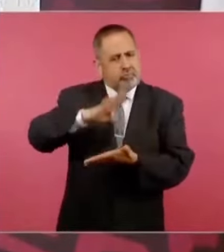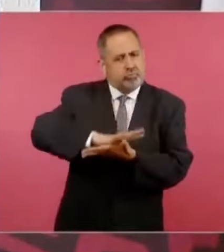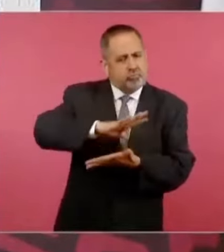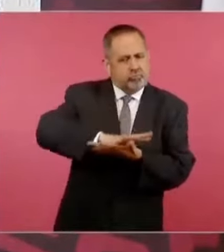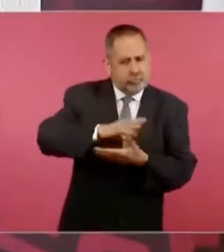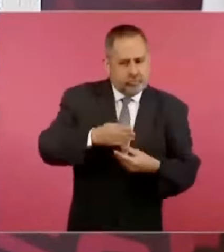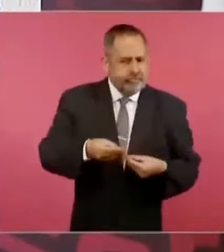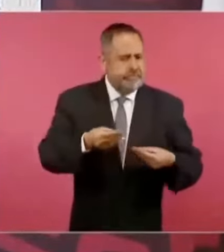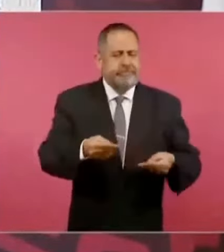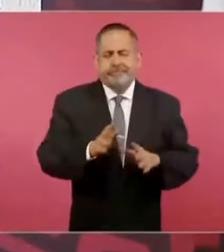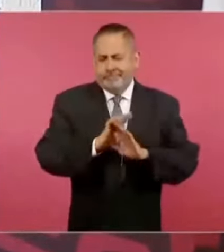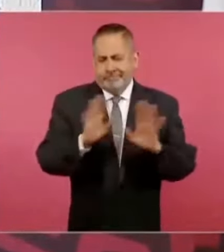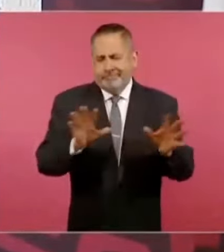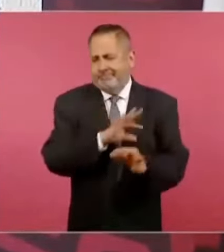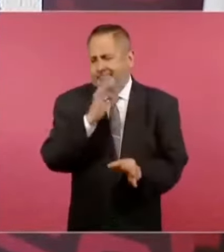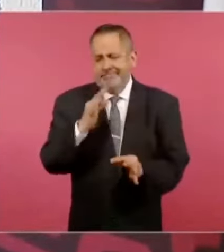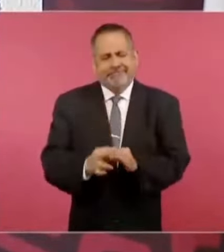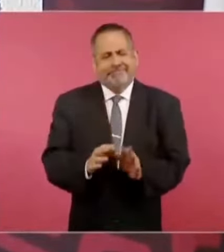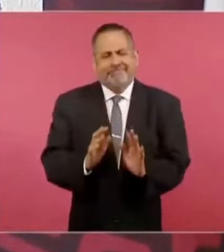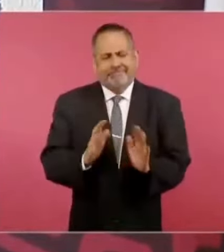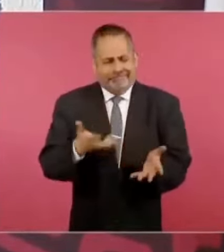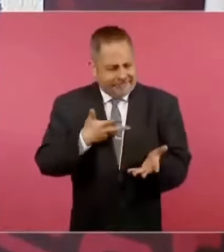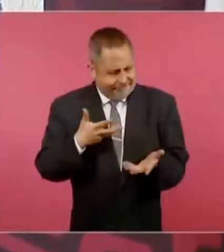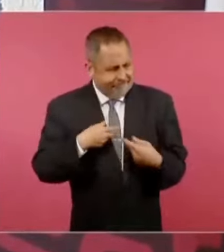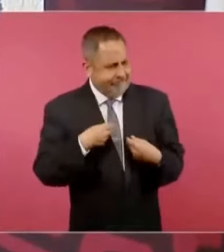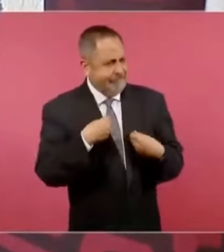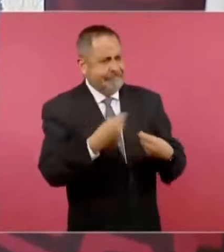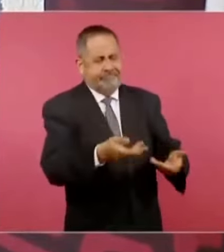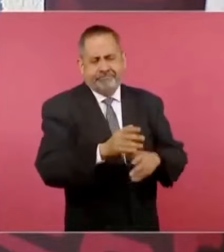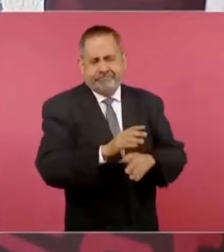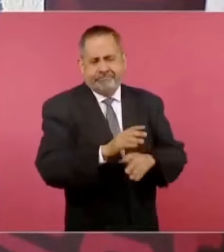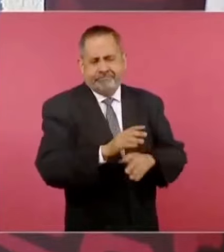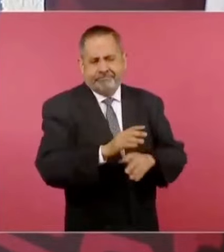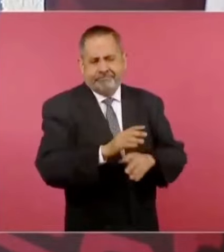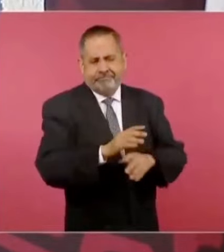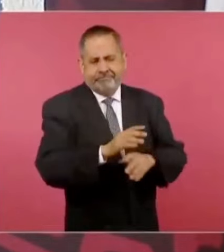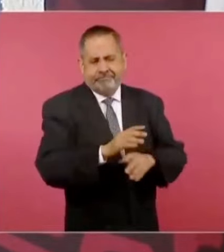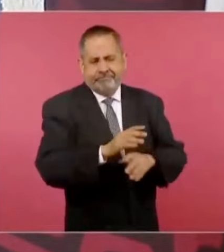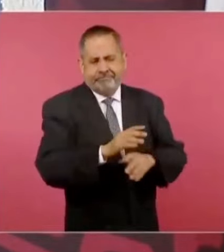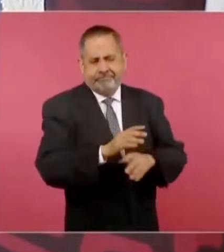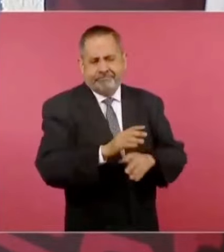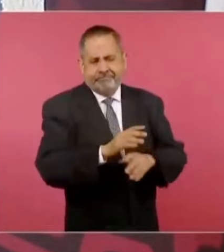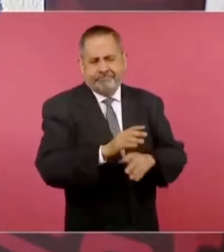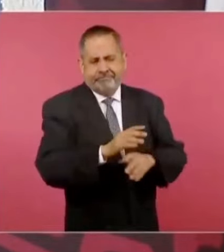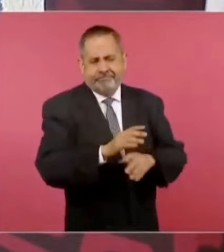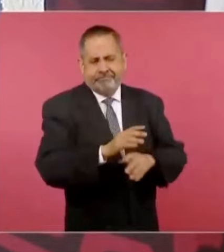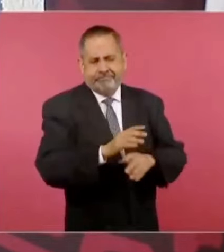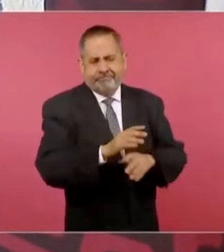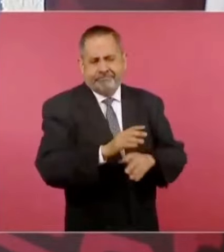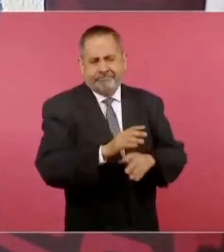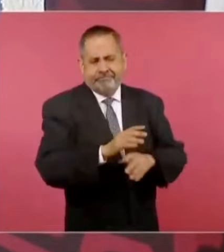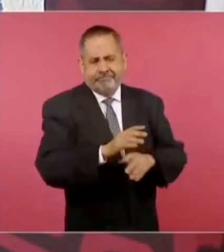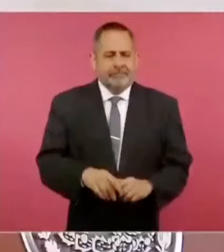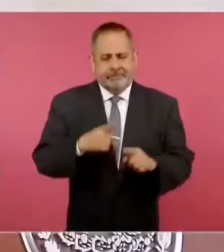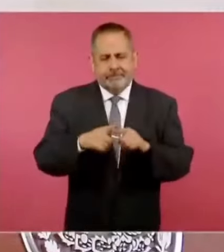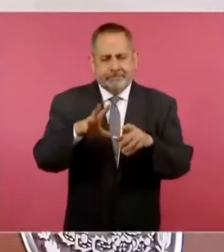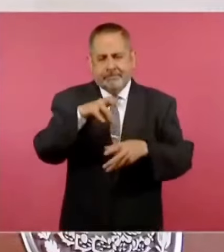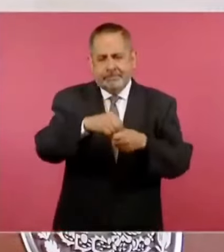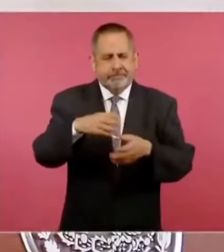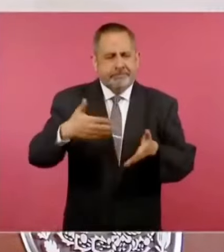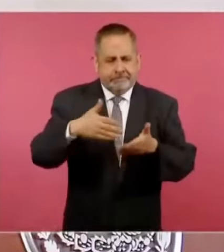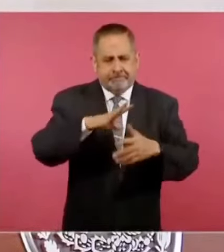todo lo que son los electrodomésticos,